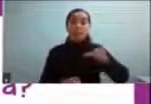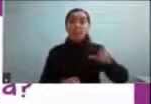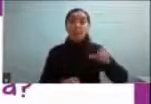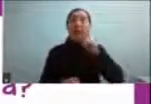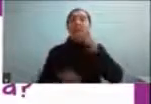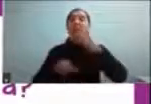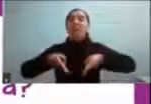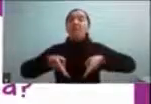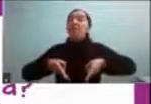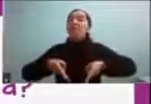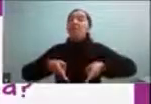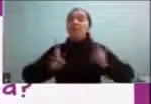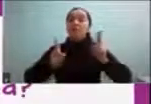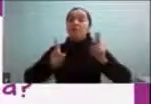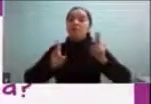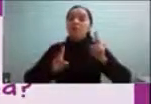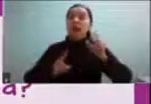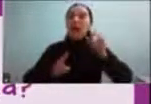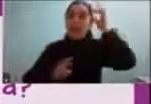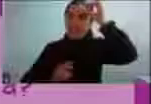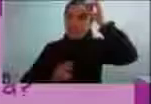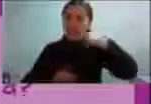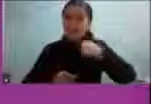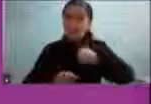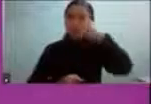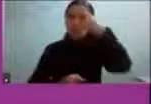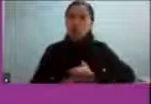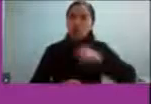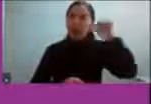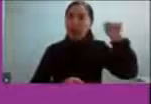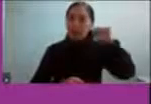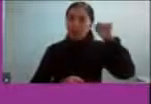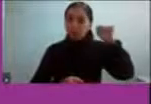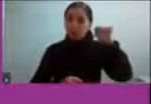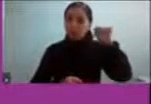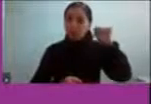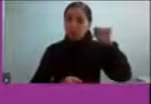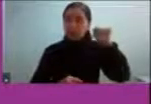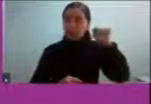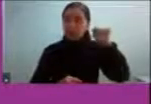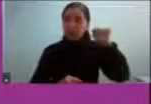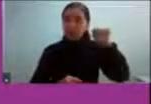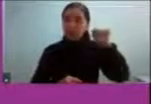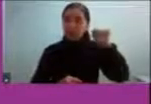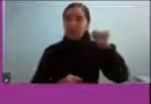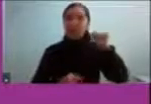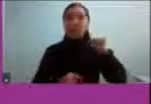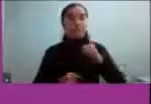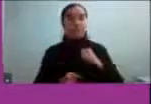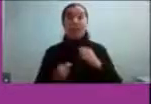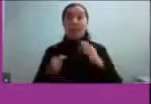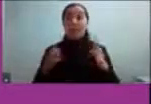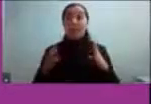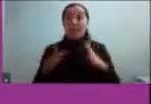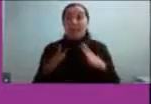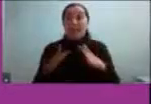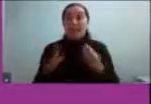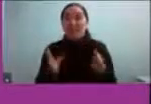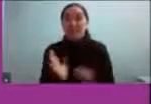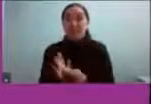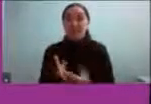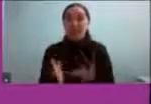a saber que son autistas para poder justamente ser más felices cuidarse más